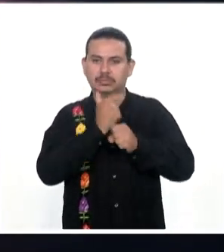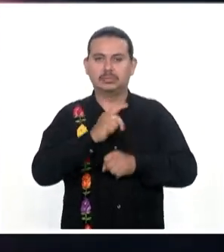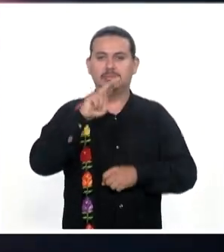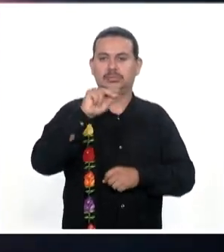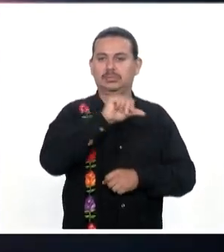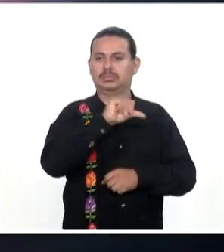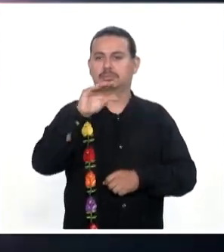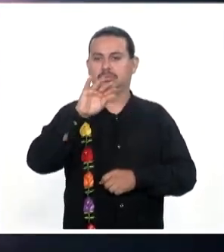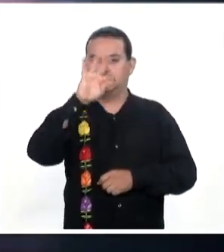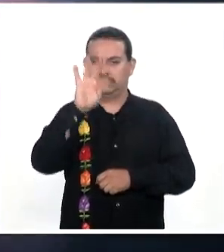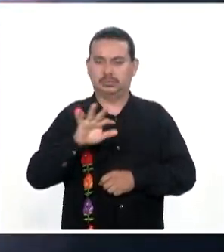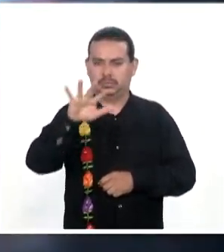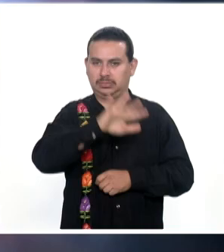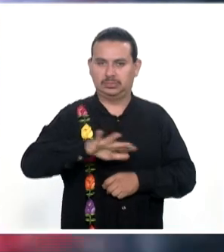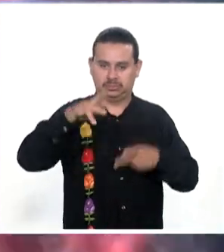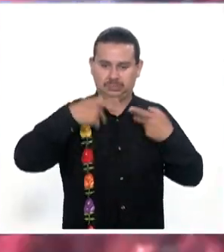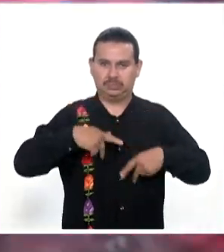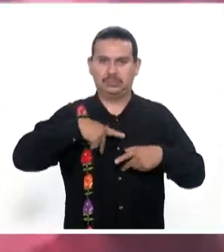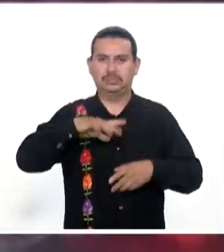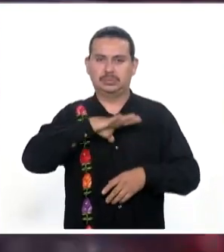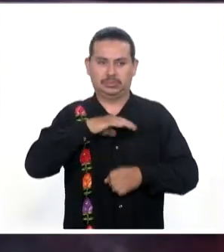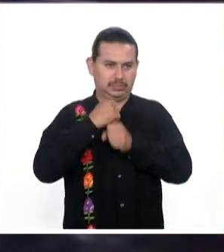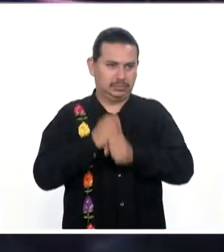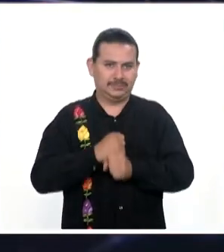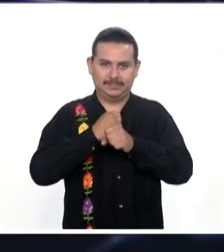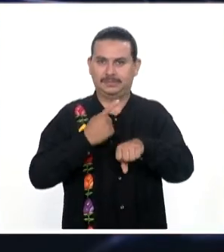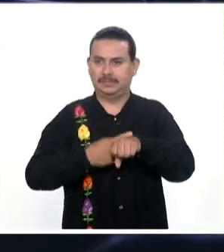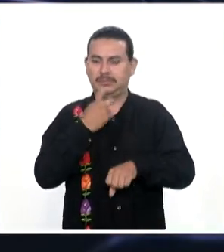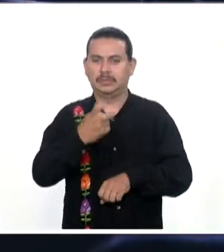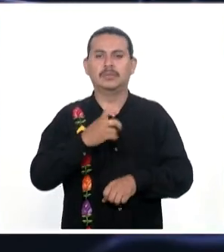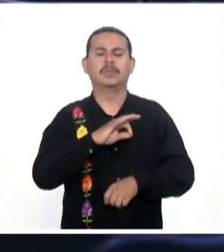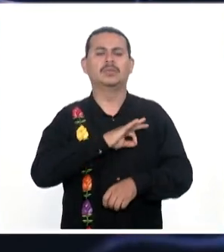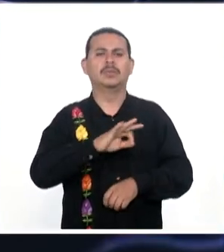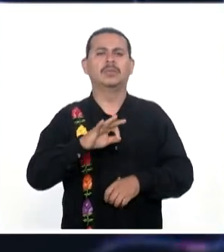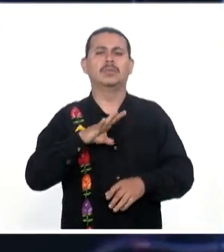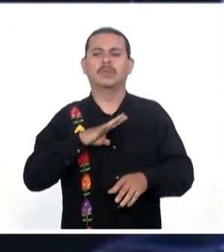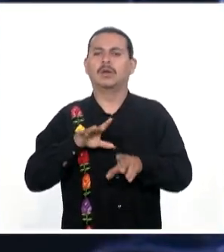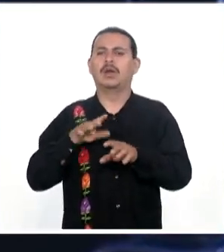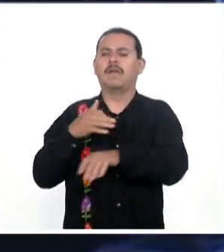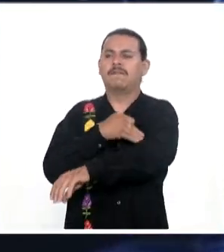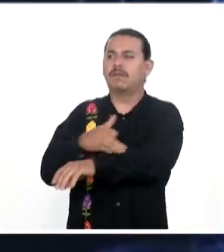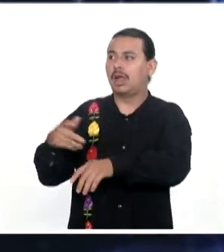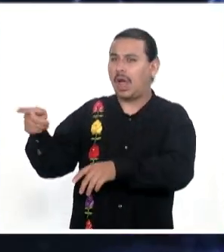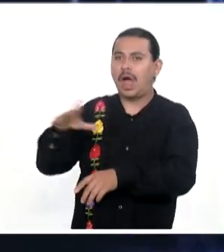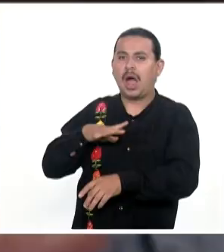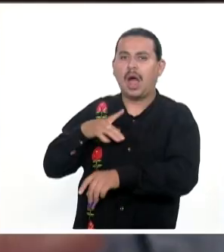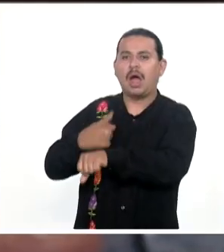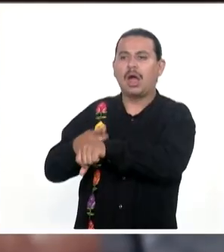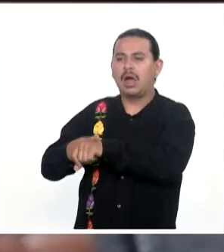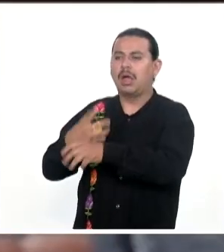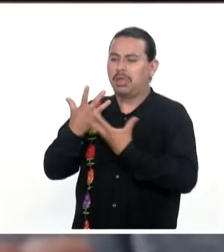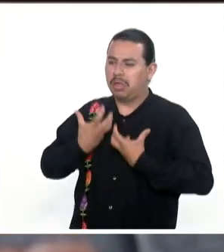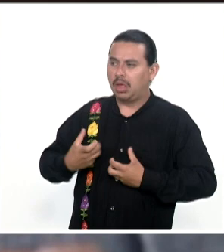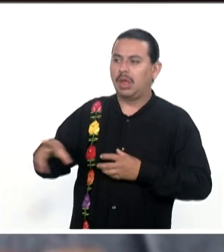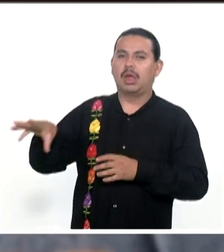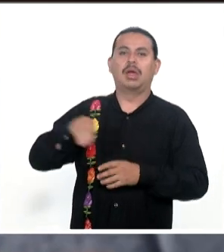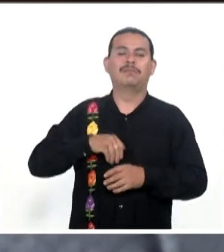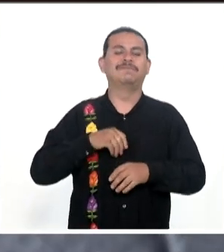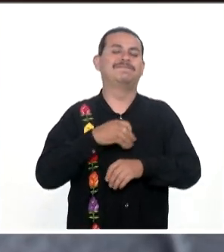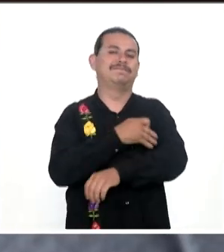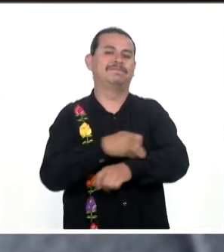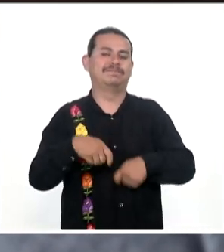80 Al 90 por ciento De las personas Que sufren esta enfermedad Tienen parientes Con alguna forma De depresión También Otras